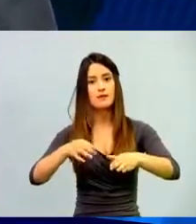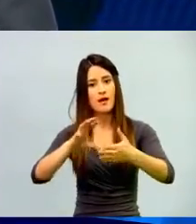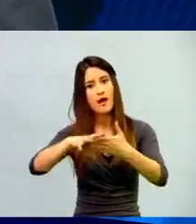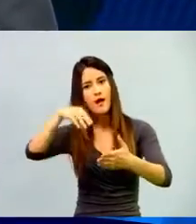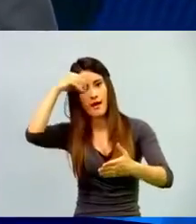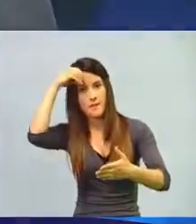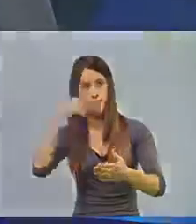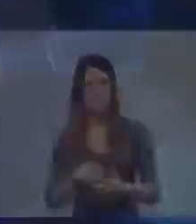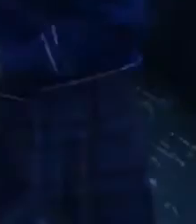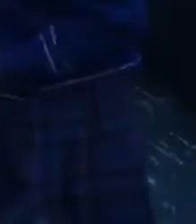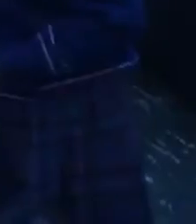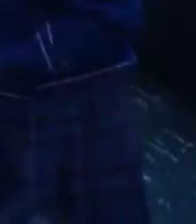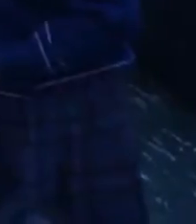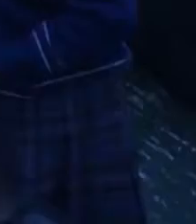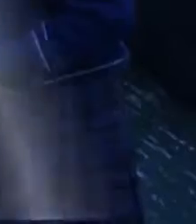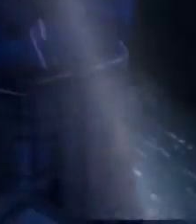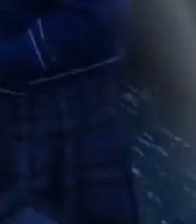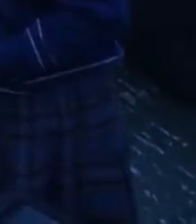2016.